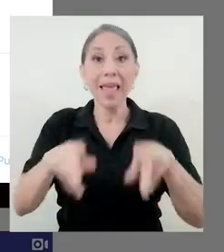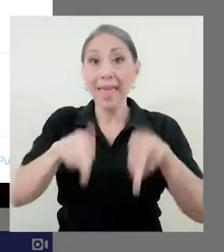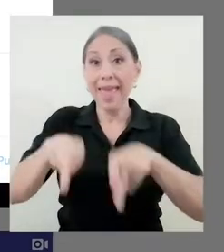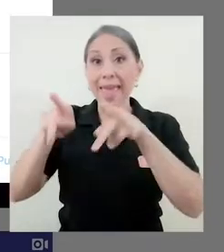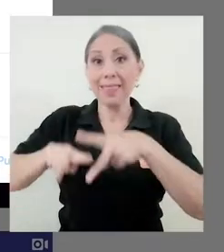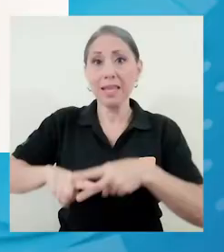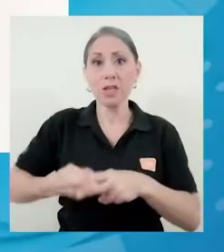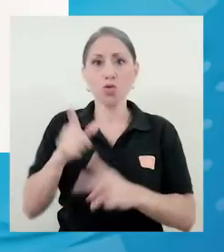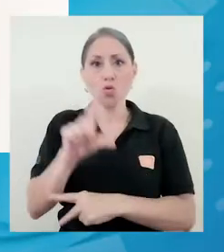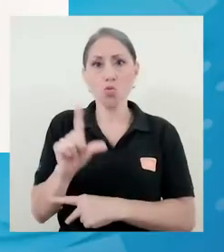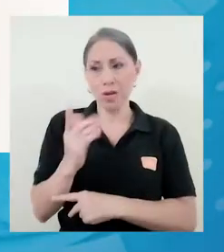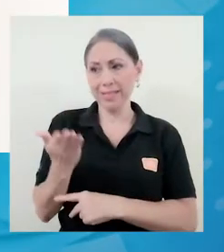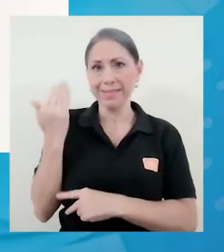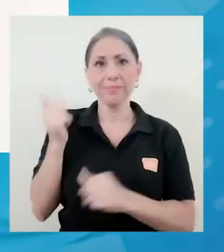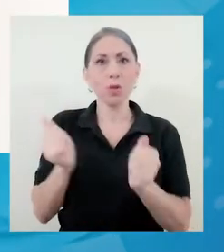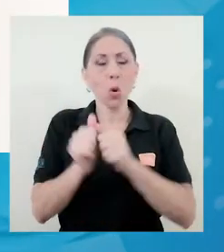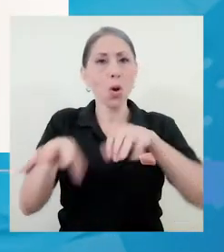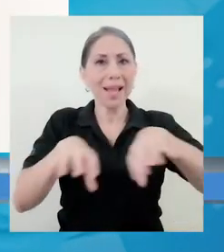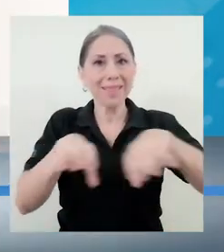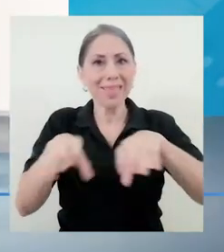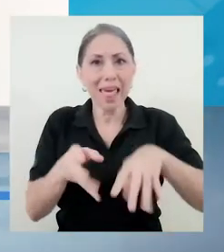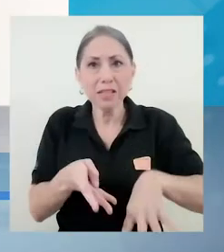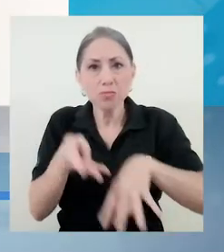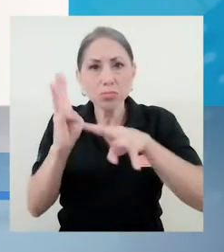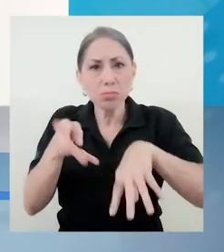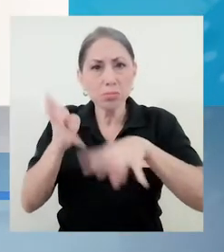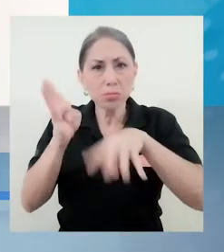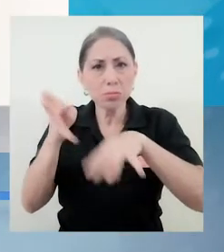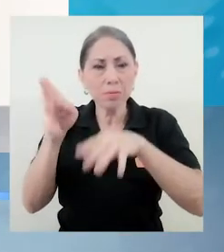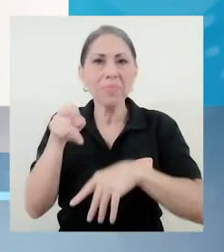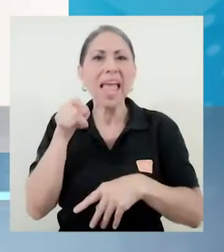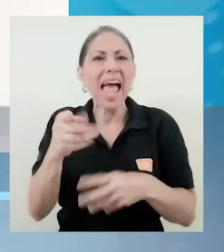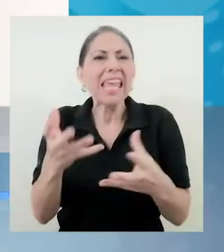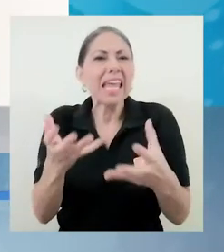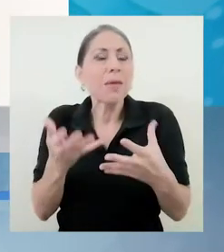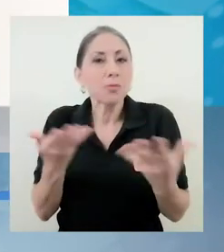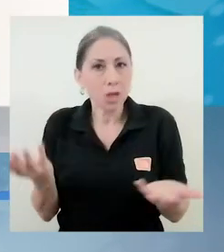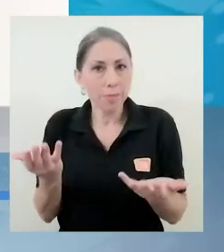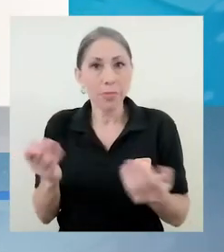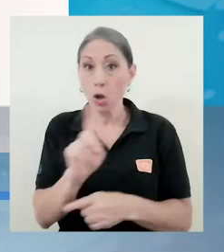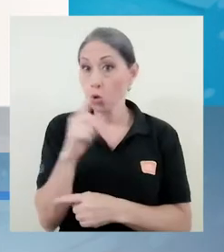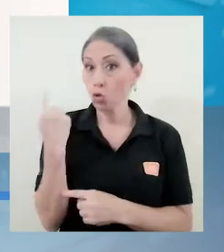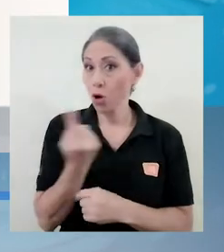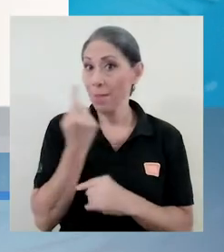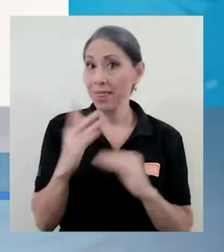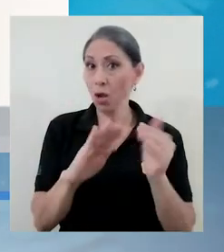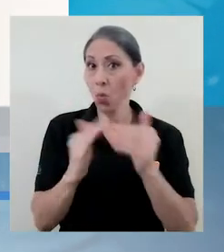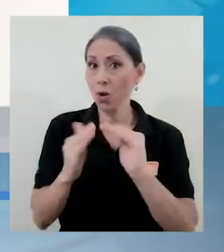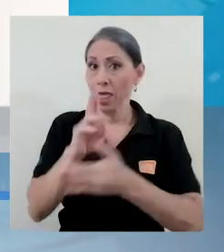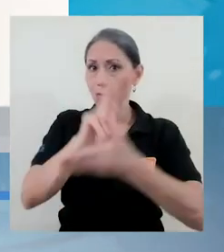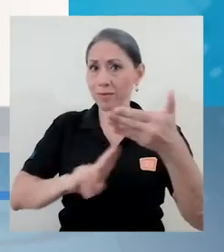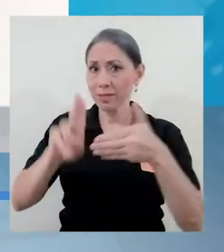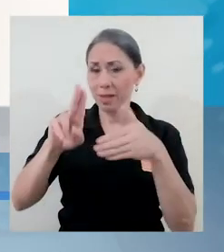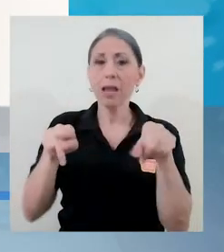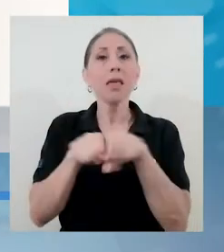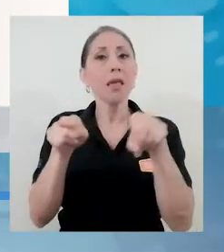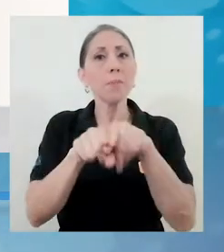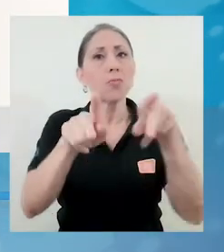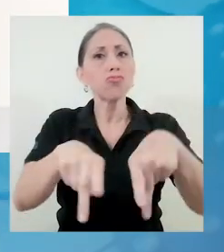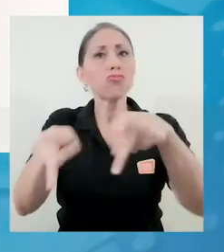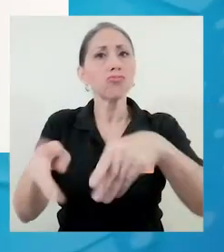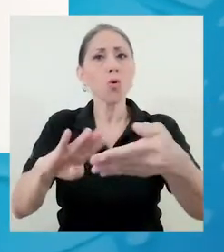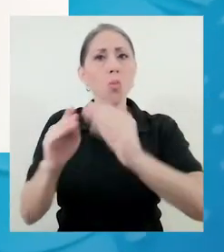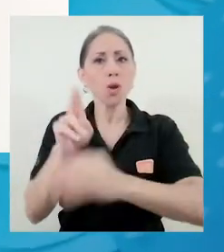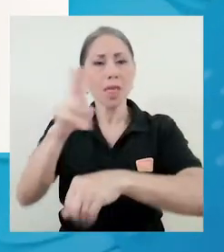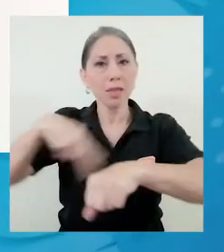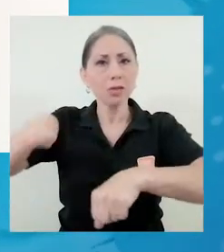desde el lunes con actividades en redes, donde lo que buscamos es vincular no solo a la comunidad universitaria, sino a la